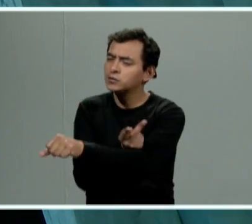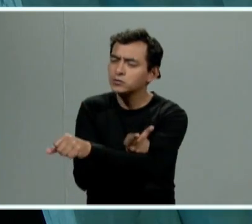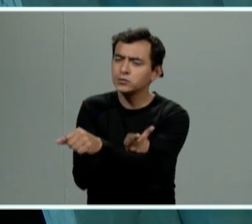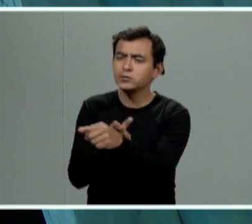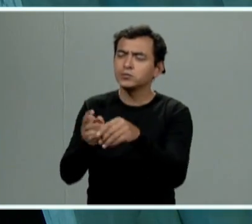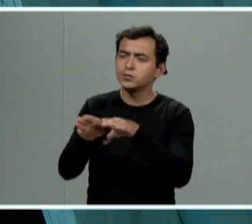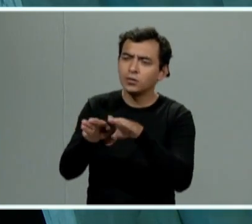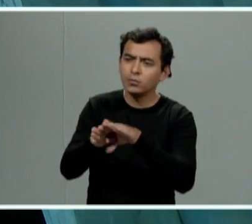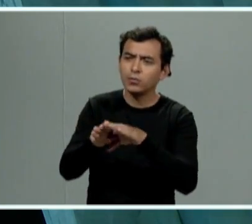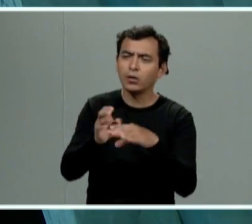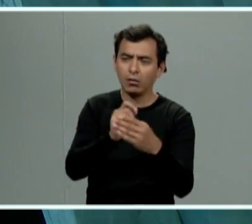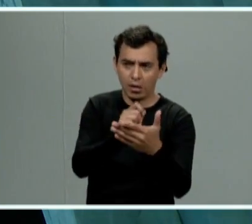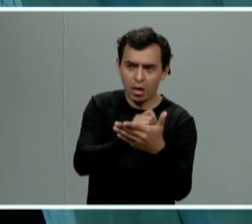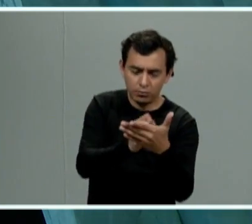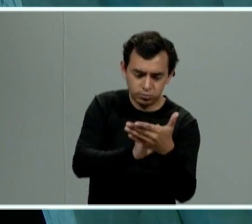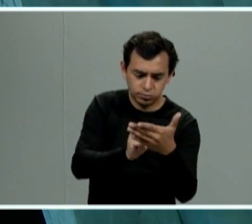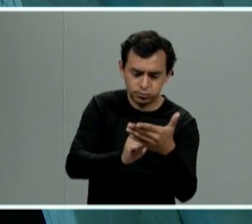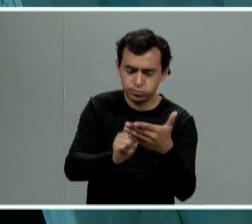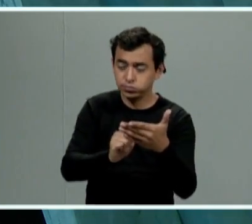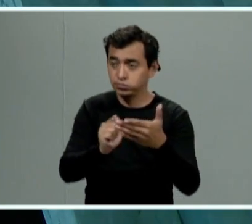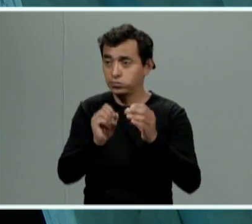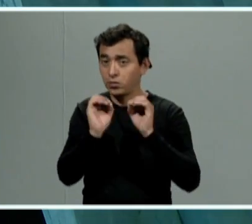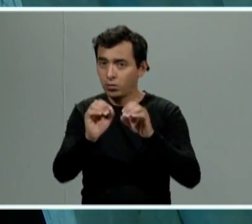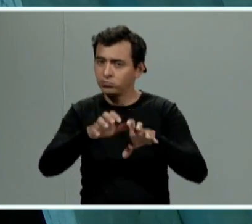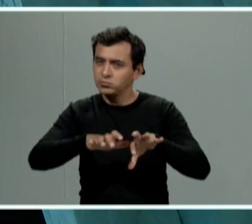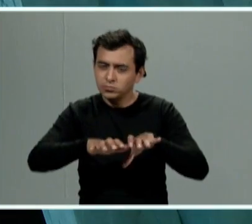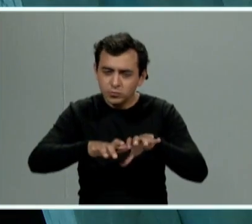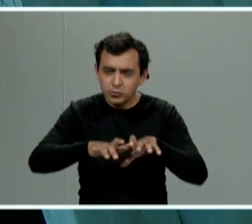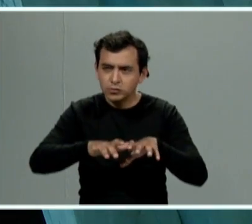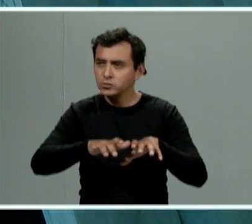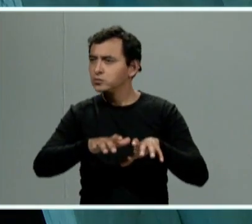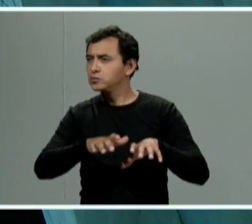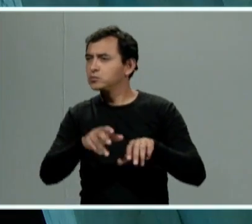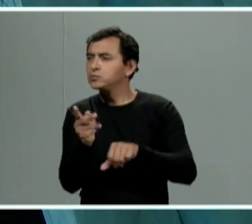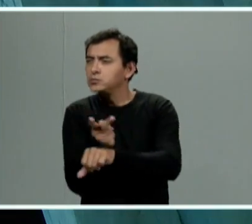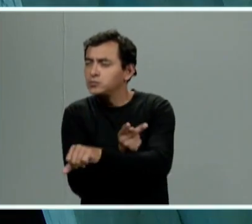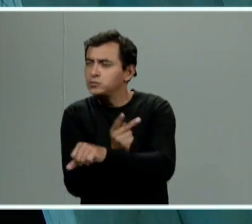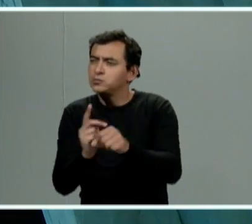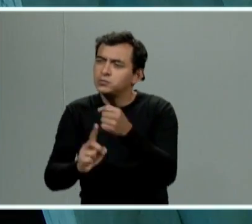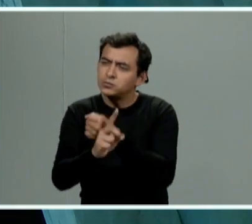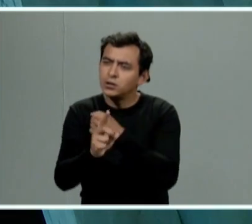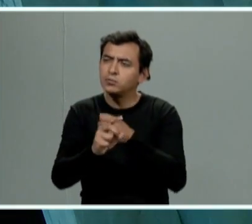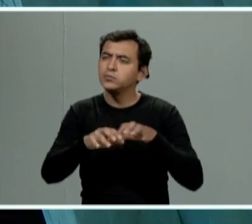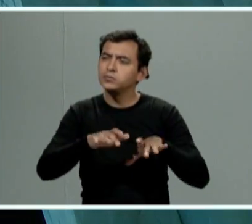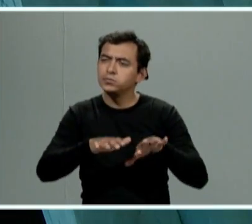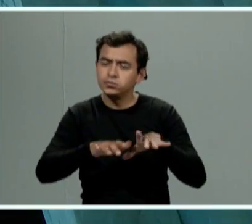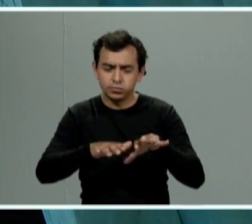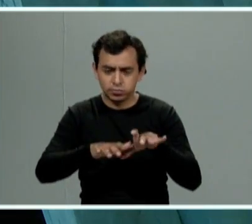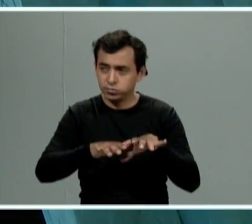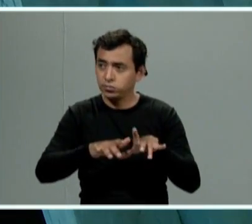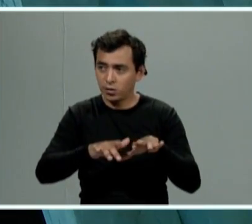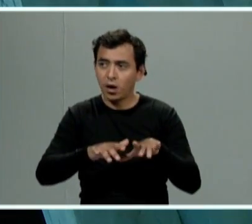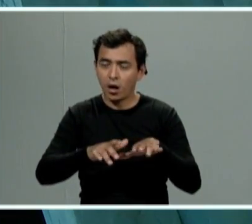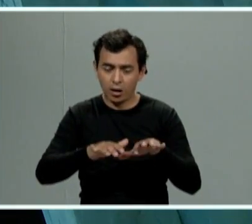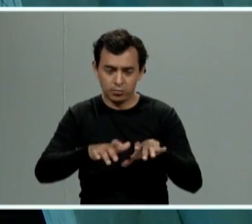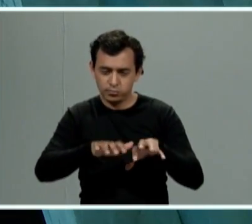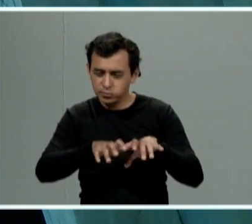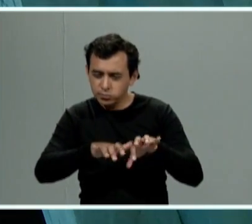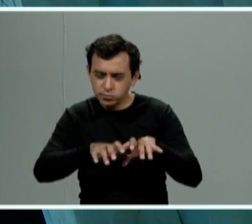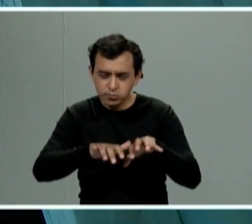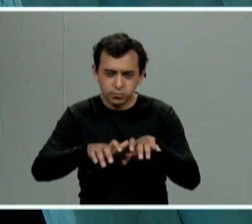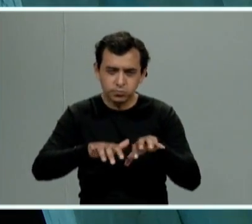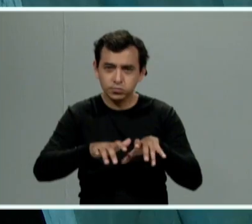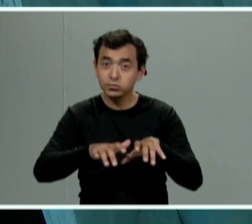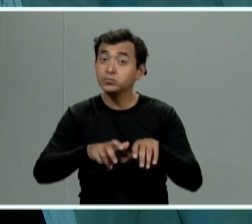la idea bueno en la plática lo que nos está diciendo la víctima y cuál es el delito que de alguna manera podría acreditarse